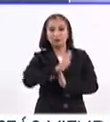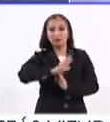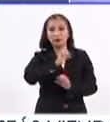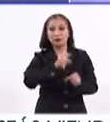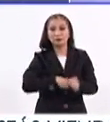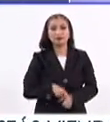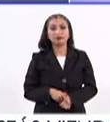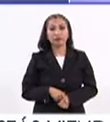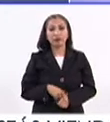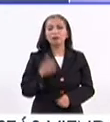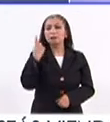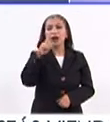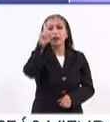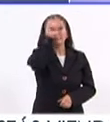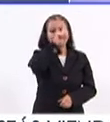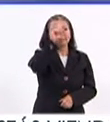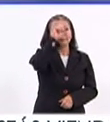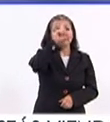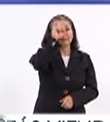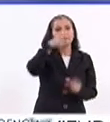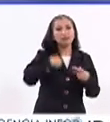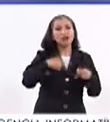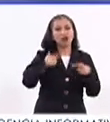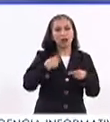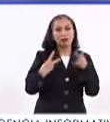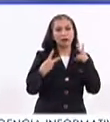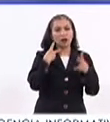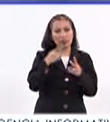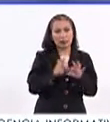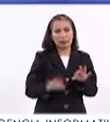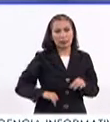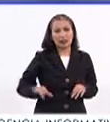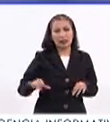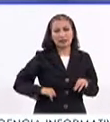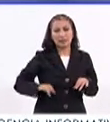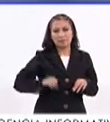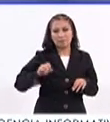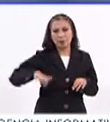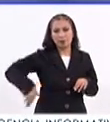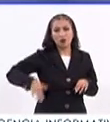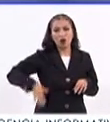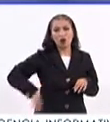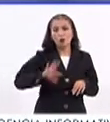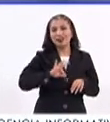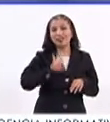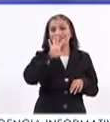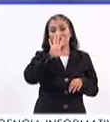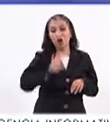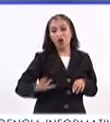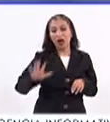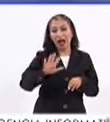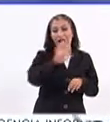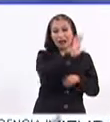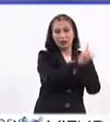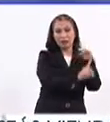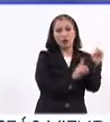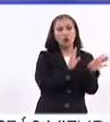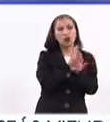asociador. Para orientar precisamente a la gente que nos está viendo, creo que es interesante esto que comentabas de las 45 disciplinas.